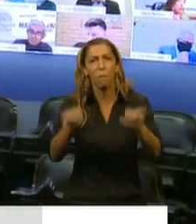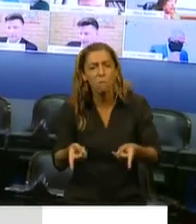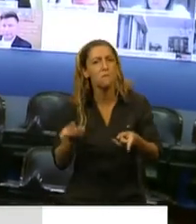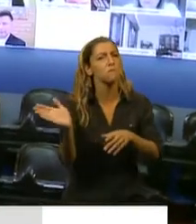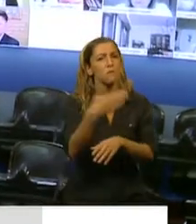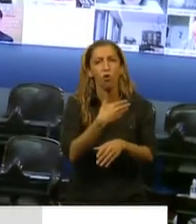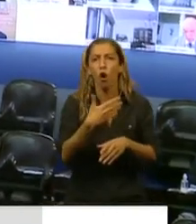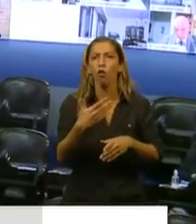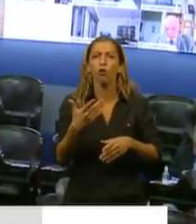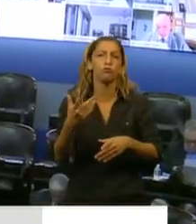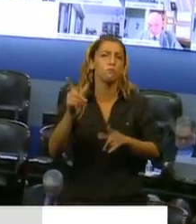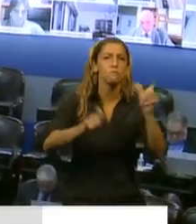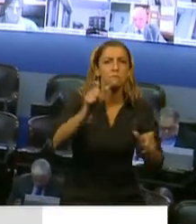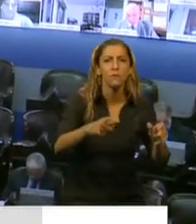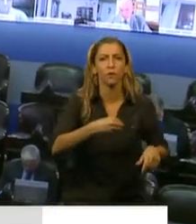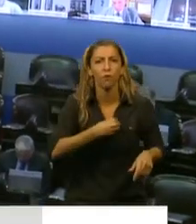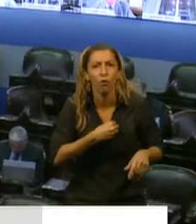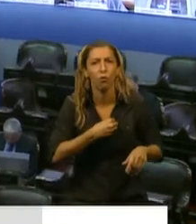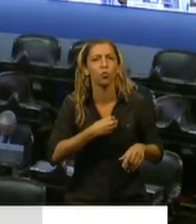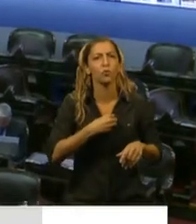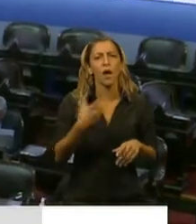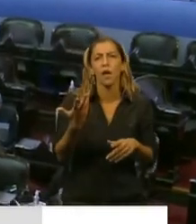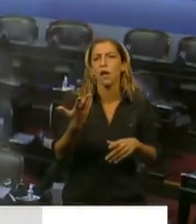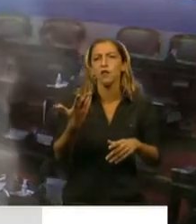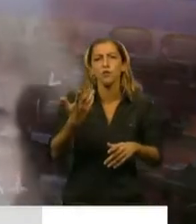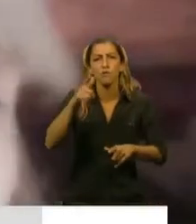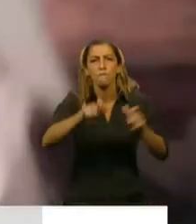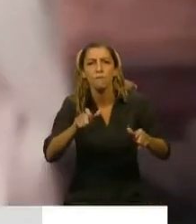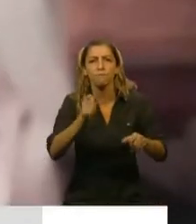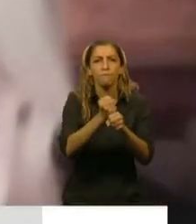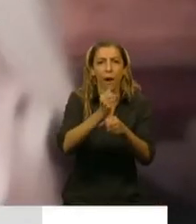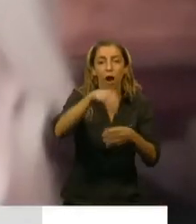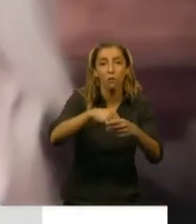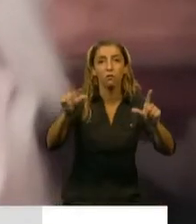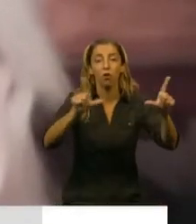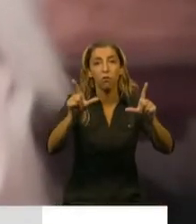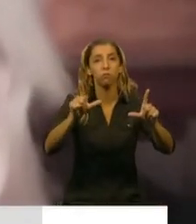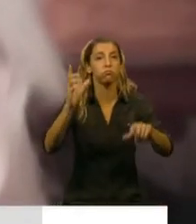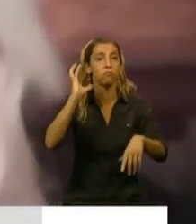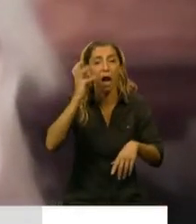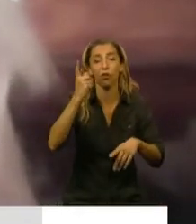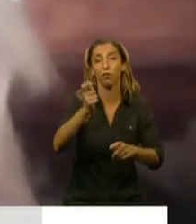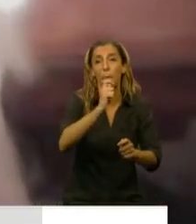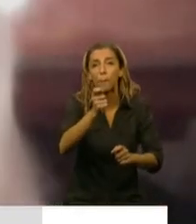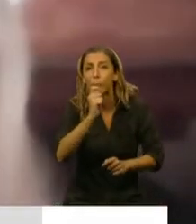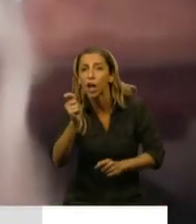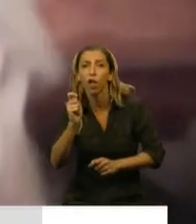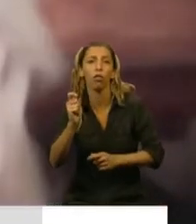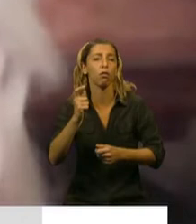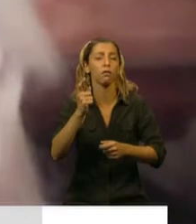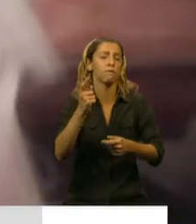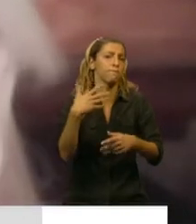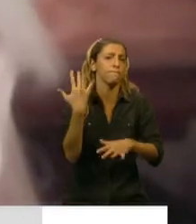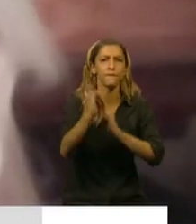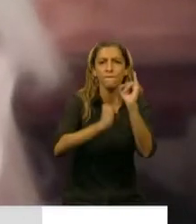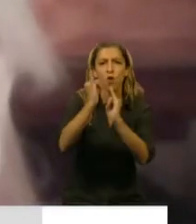voluntarios, a los medios de prensa, por tenernos informados, perdón, de toda en forma